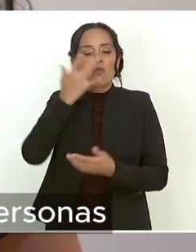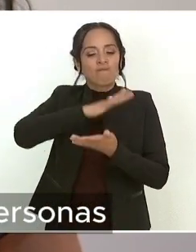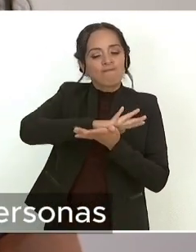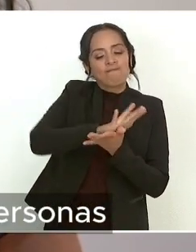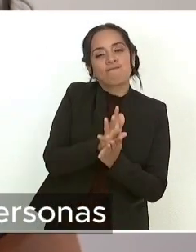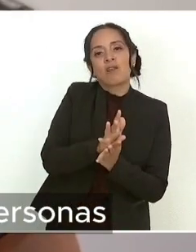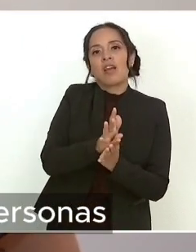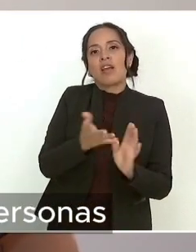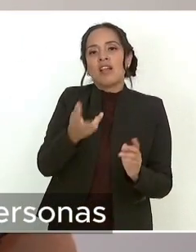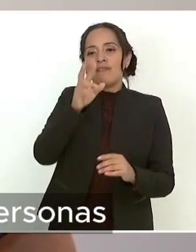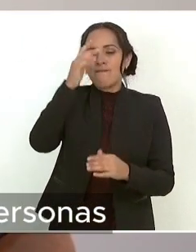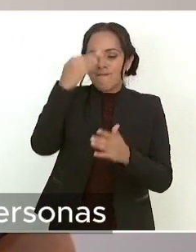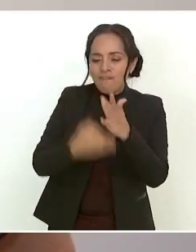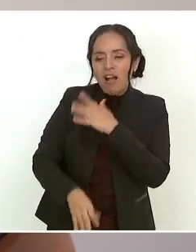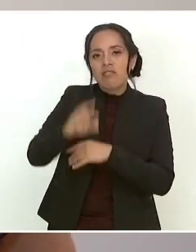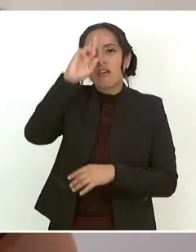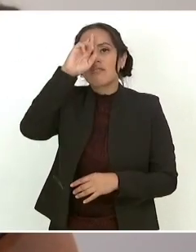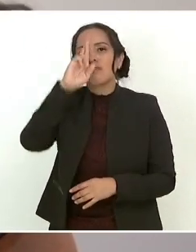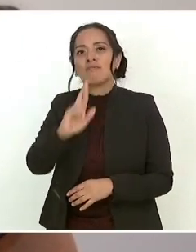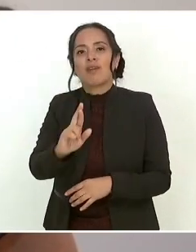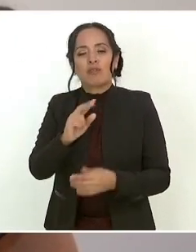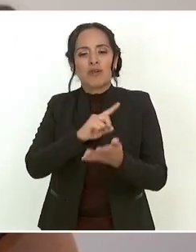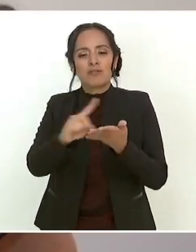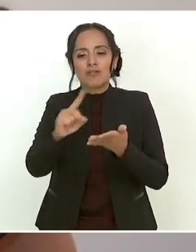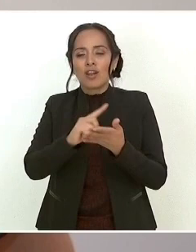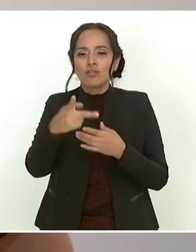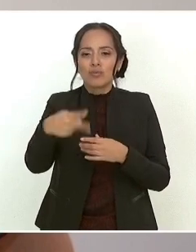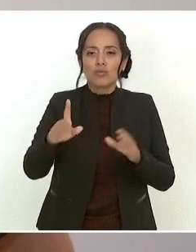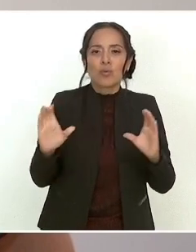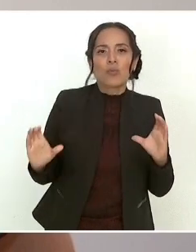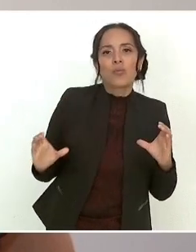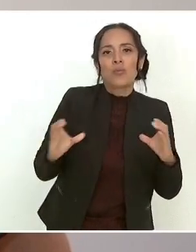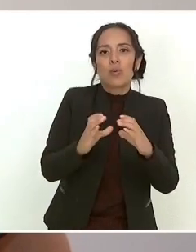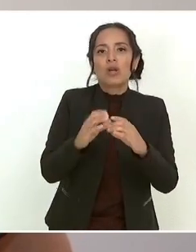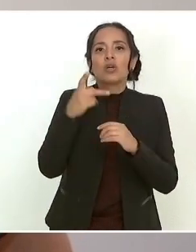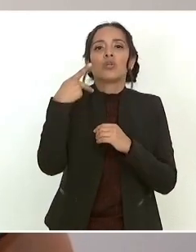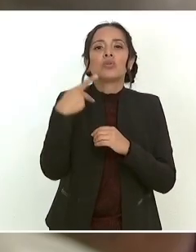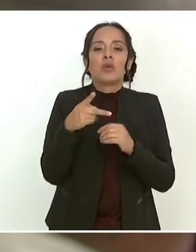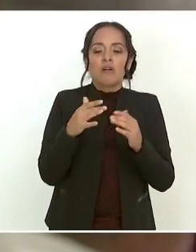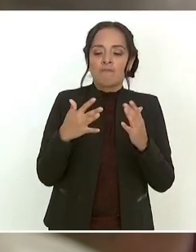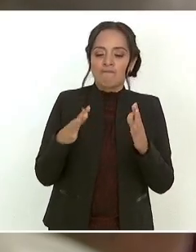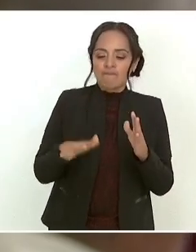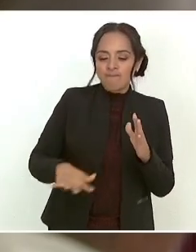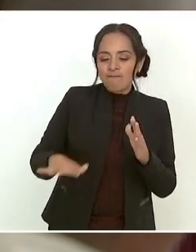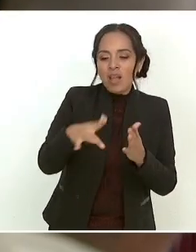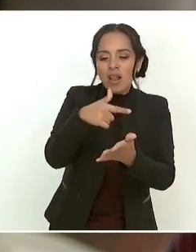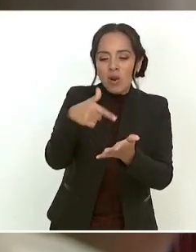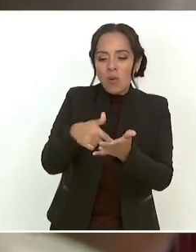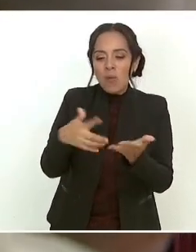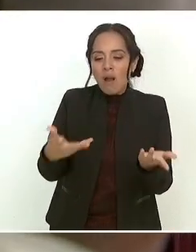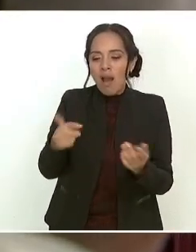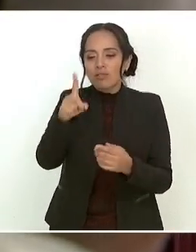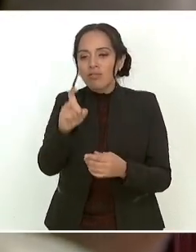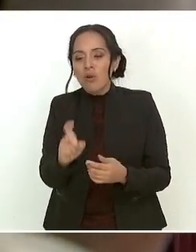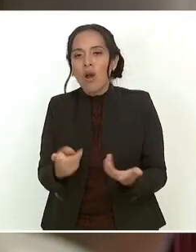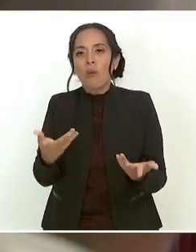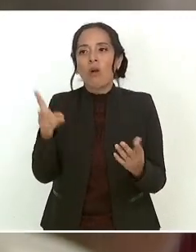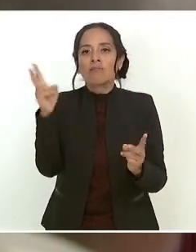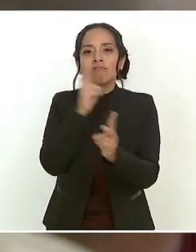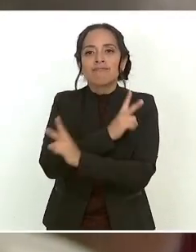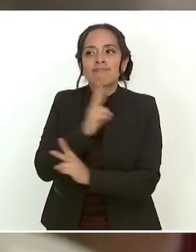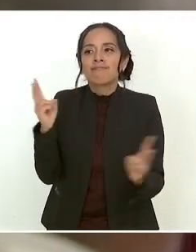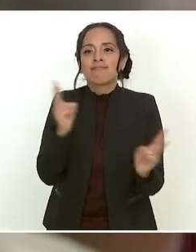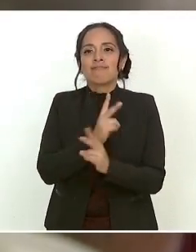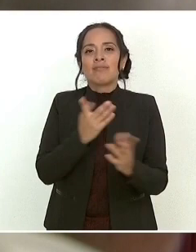los derechos que tienen las personas y que tienen las comunidades sobre su suelo, sobre su agua, sobre su aire,